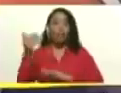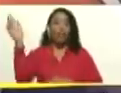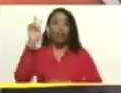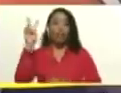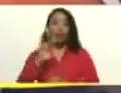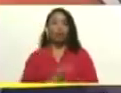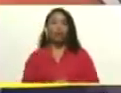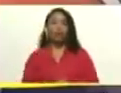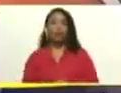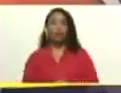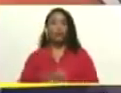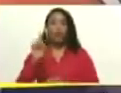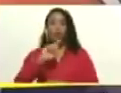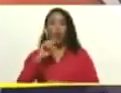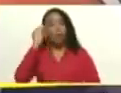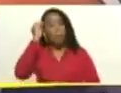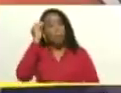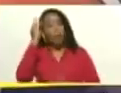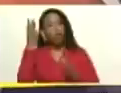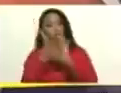no lo hubiéramos creído.